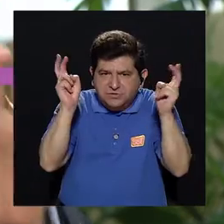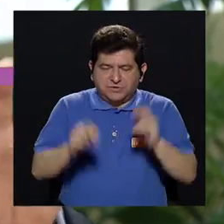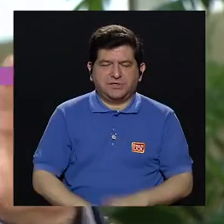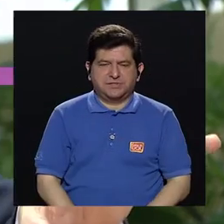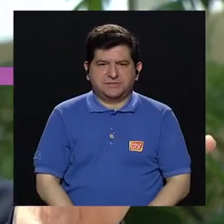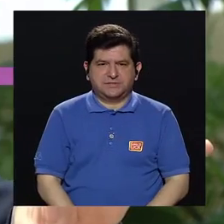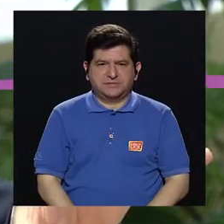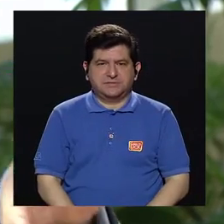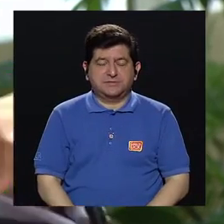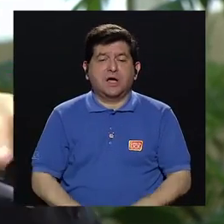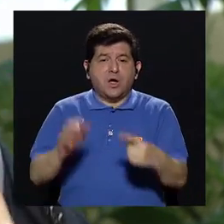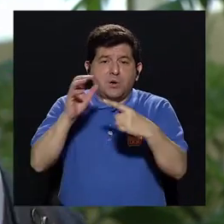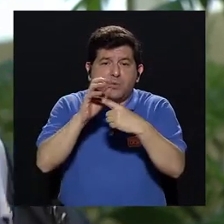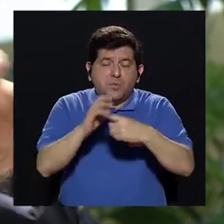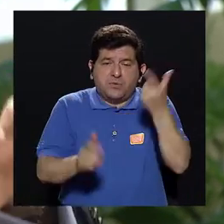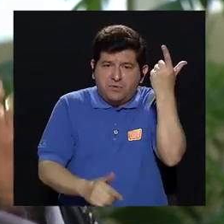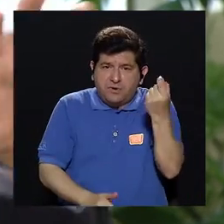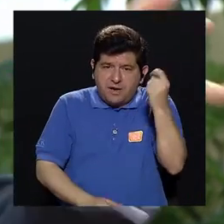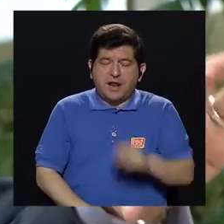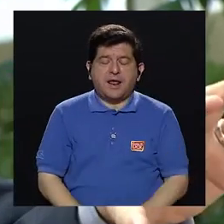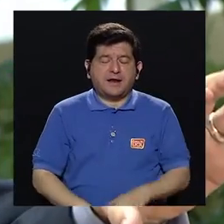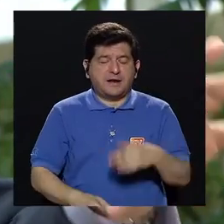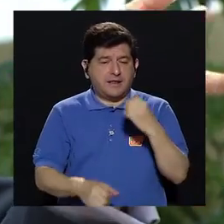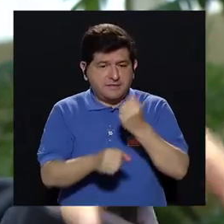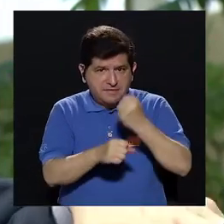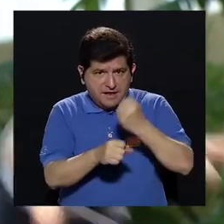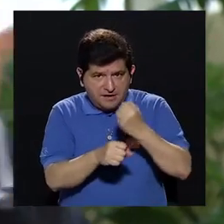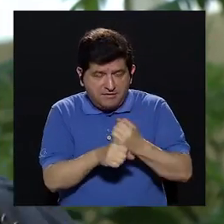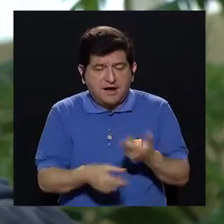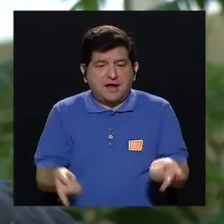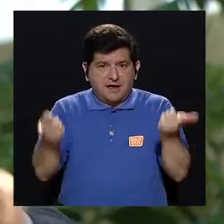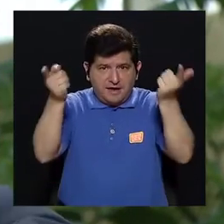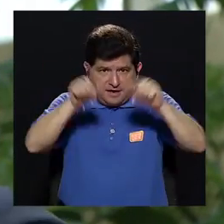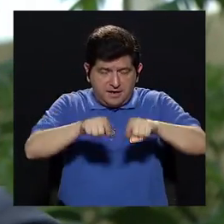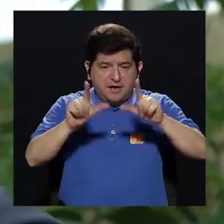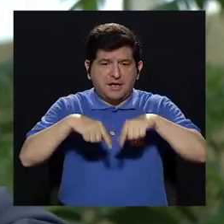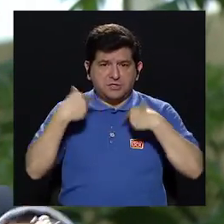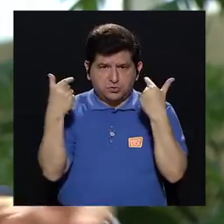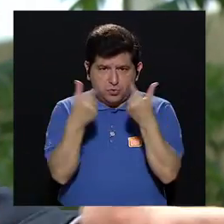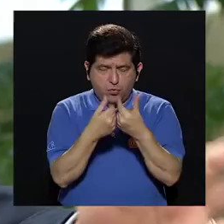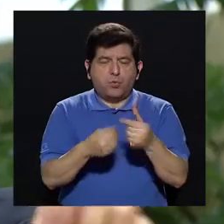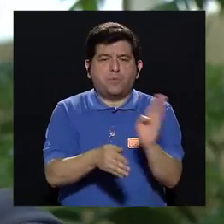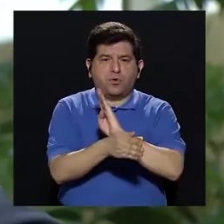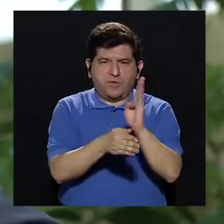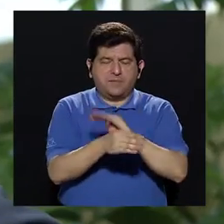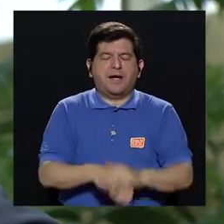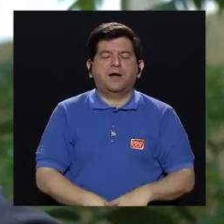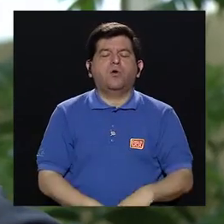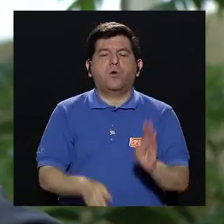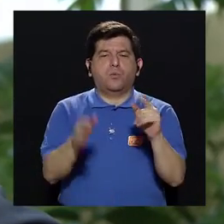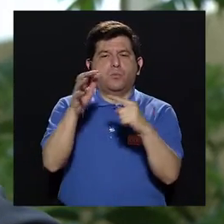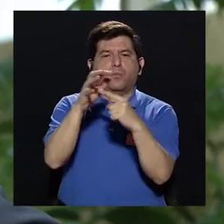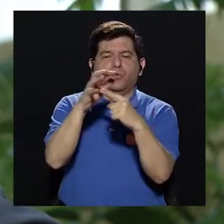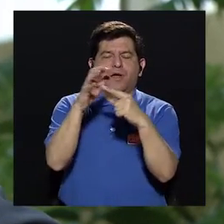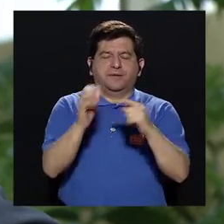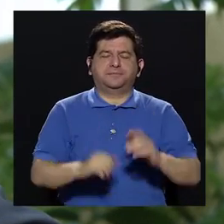O sea, Popular Pensiones es la operadora de pensiones que pertenece al grupo bancario popular.